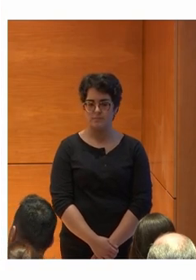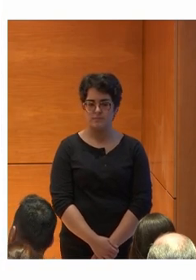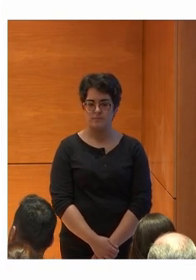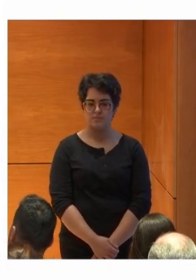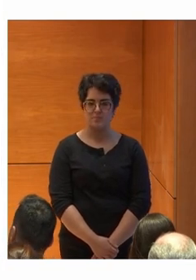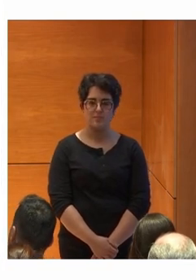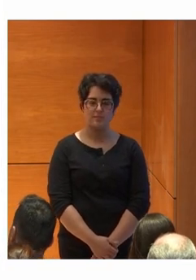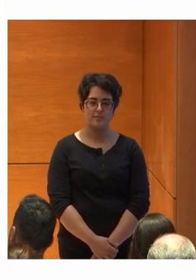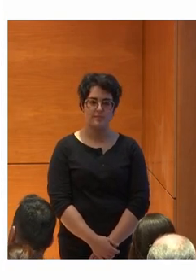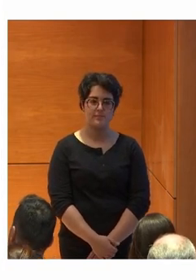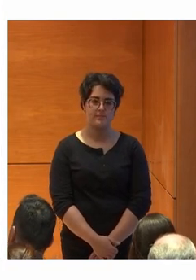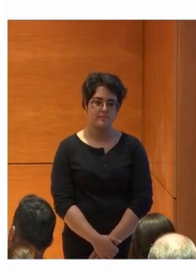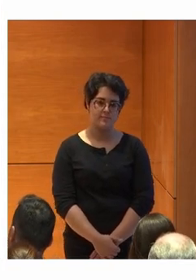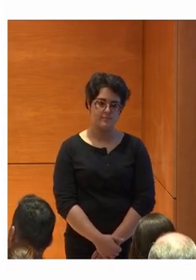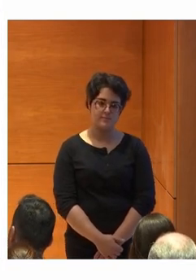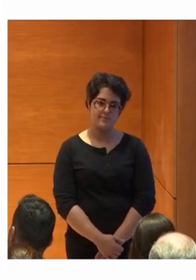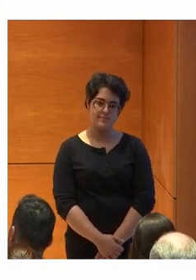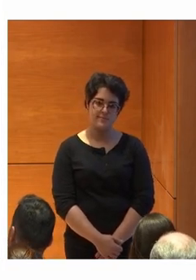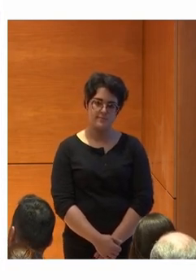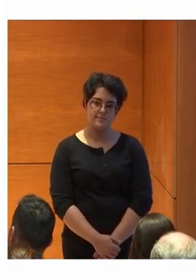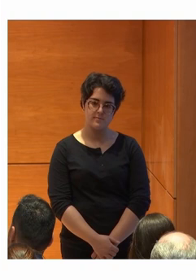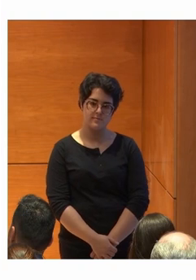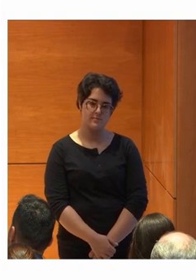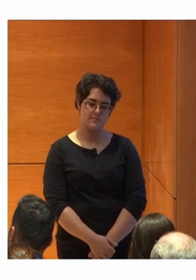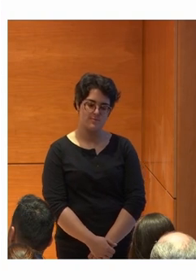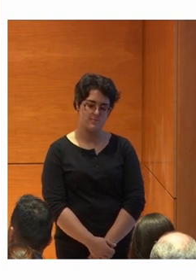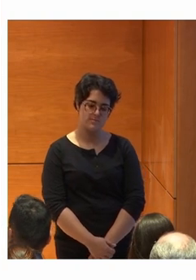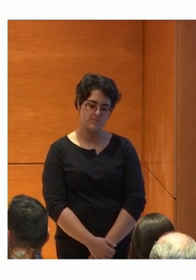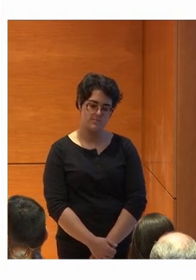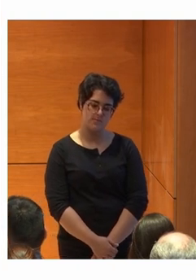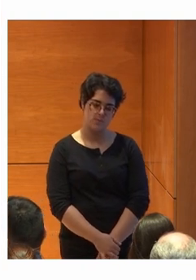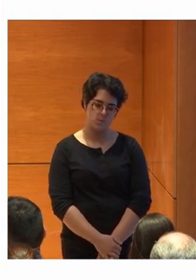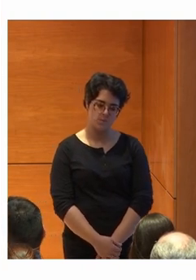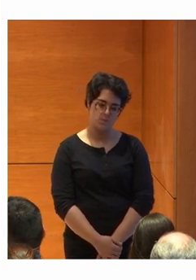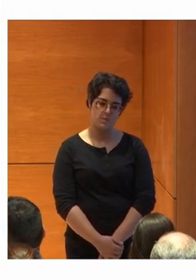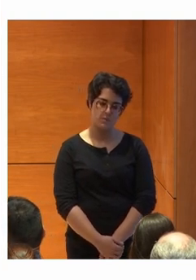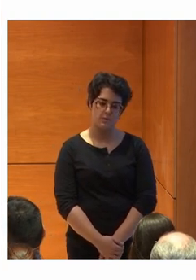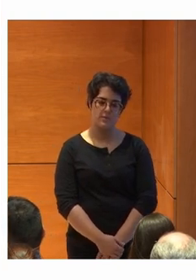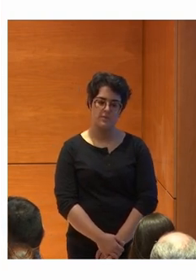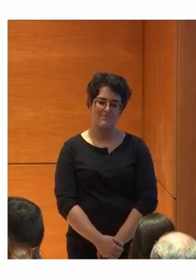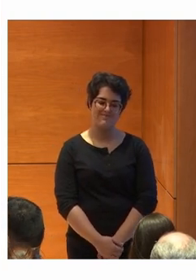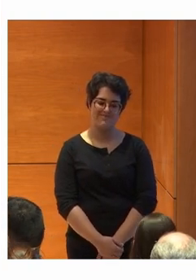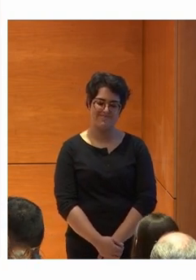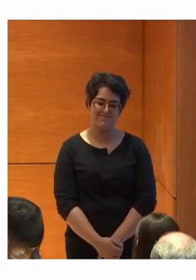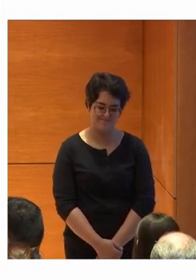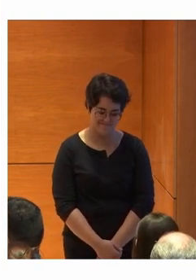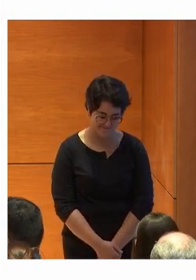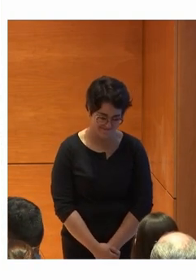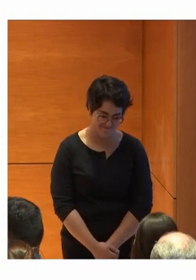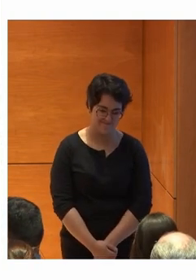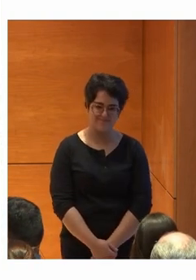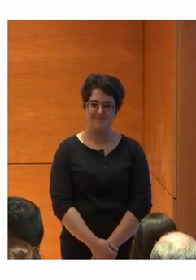No como ni debo Pero me alegro De que hayas pensado En mí Mi mejor alimento Son las entradas De la wikipedia Le